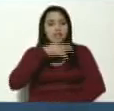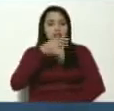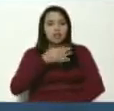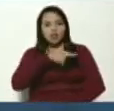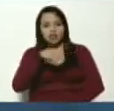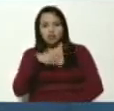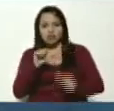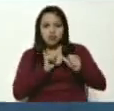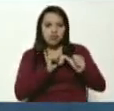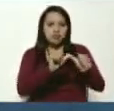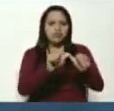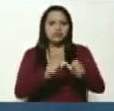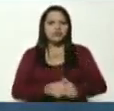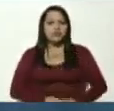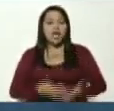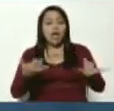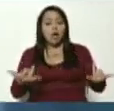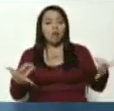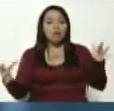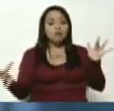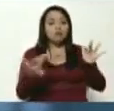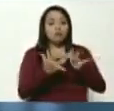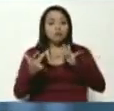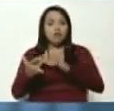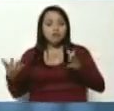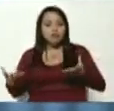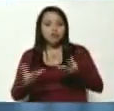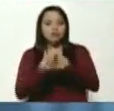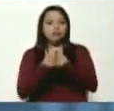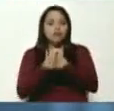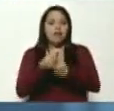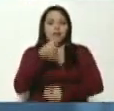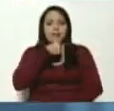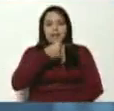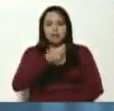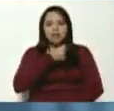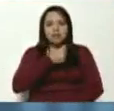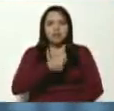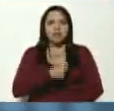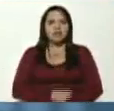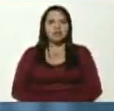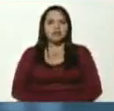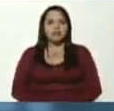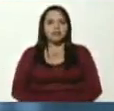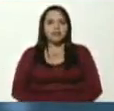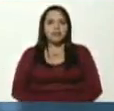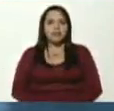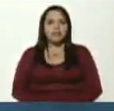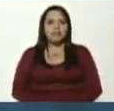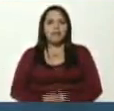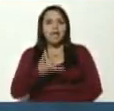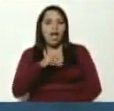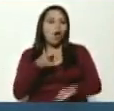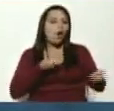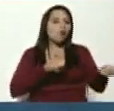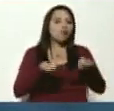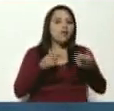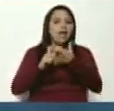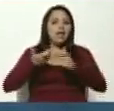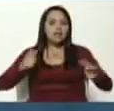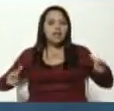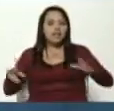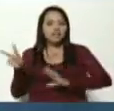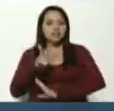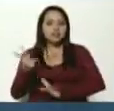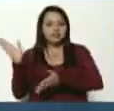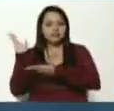Nosotros continuamos y establecemos un contacto con nuestra compañera Giseth Cabrera. Ella se encuentra en la Contraloría General de la República.